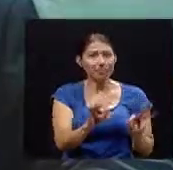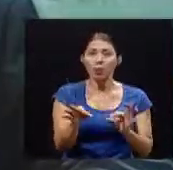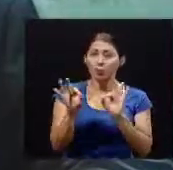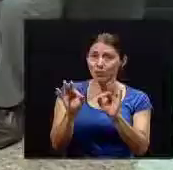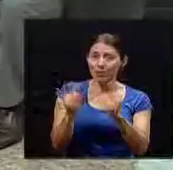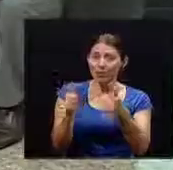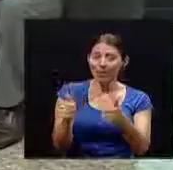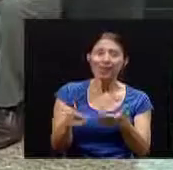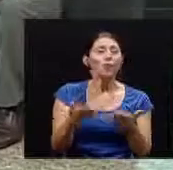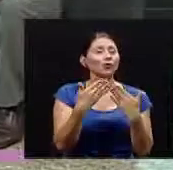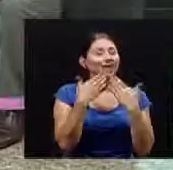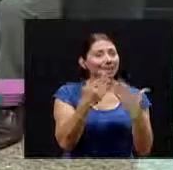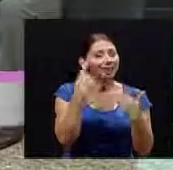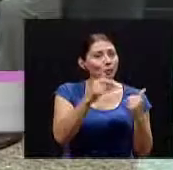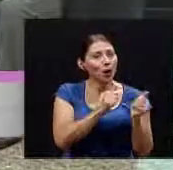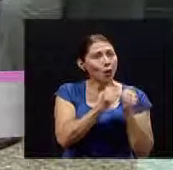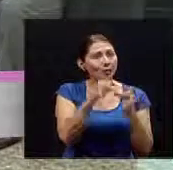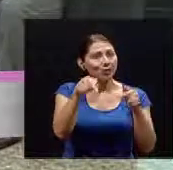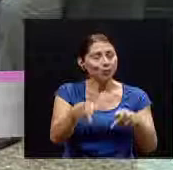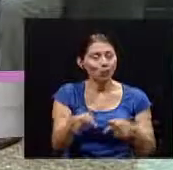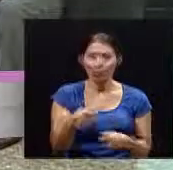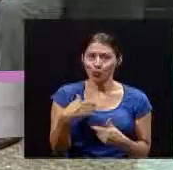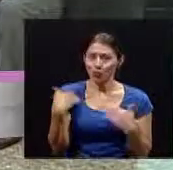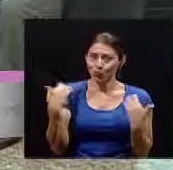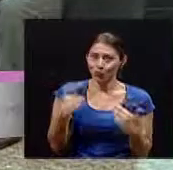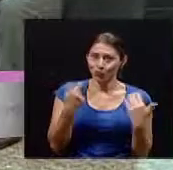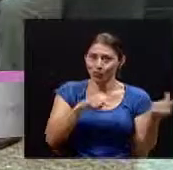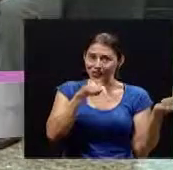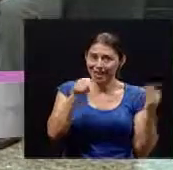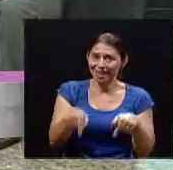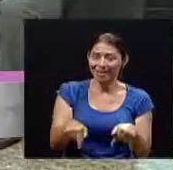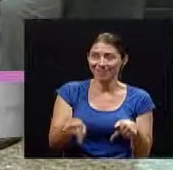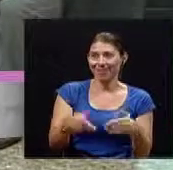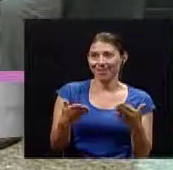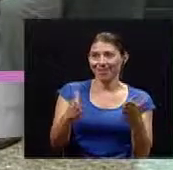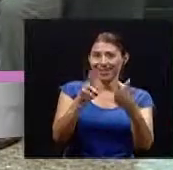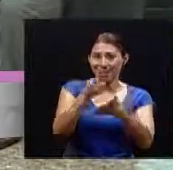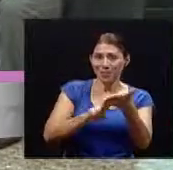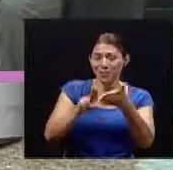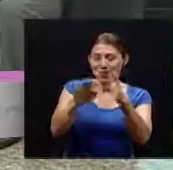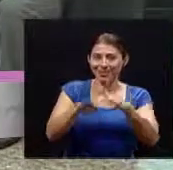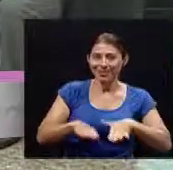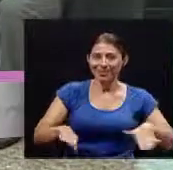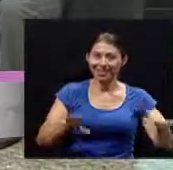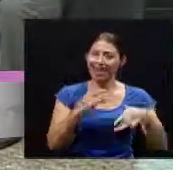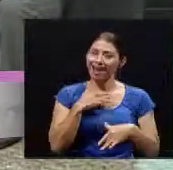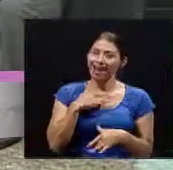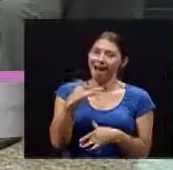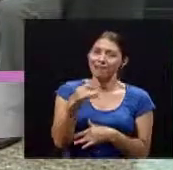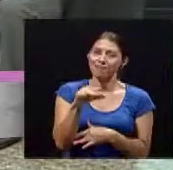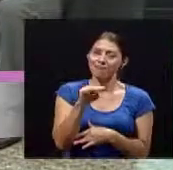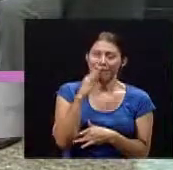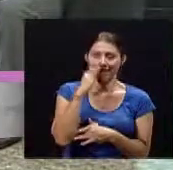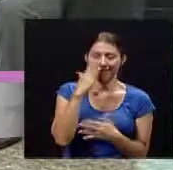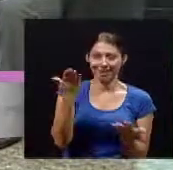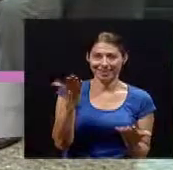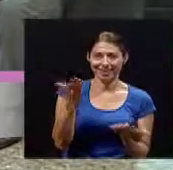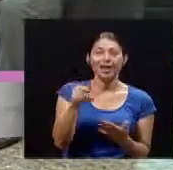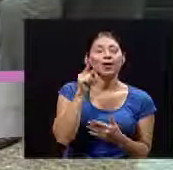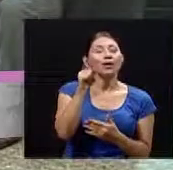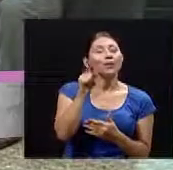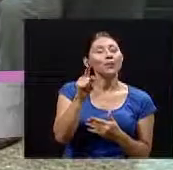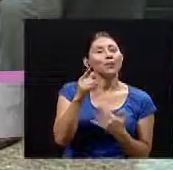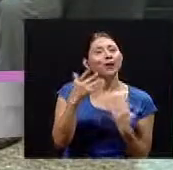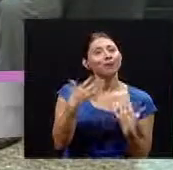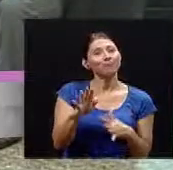Muchísimas gracias por acompañarnos el día de hoy. Un gusto estar en el alma mater y un lugar muy especial para mí por todos los recuerdos,